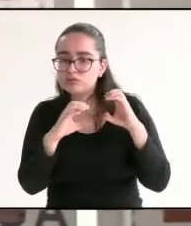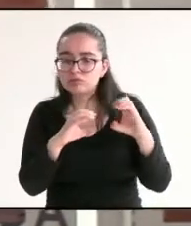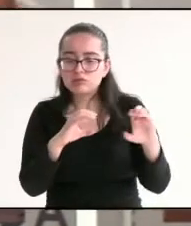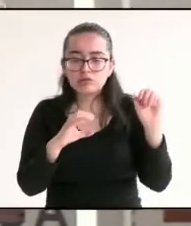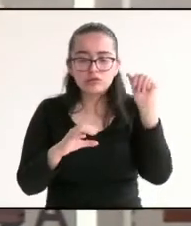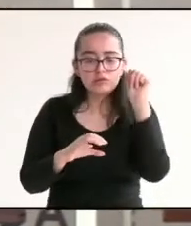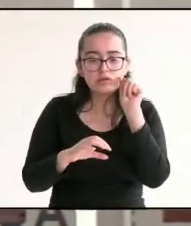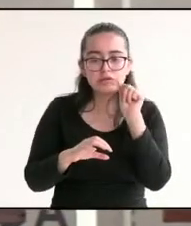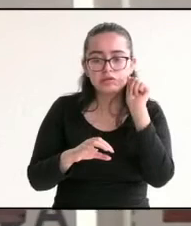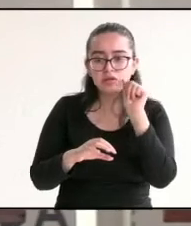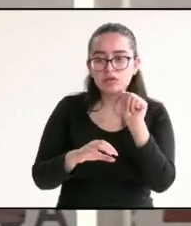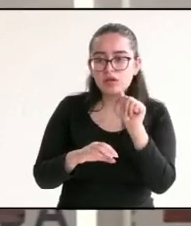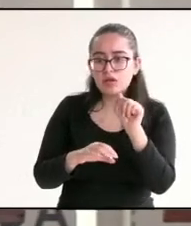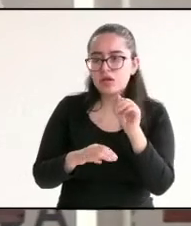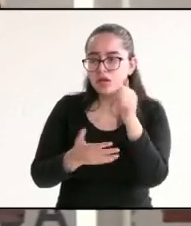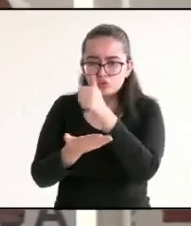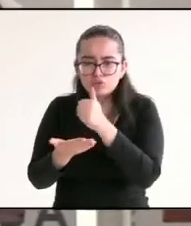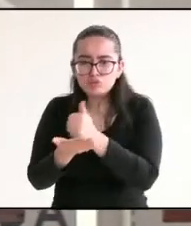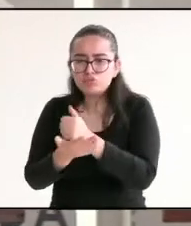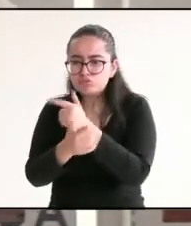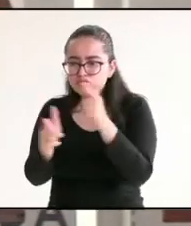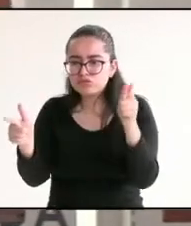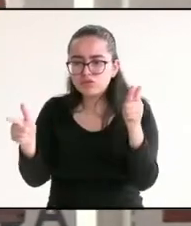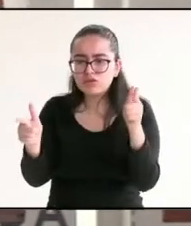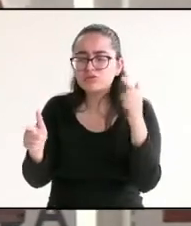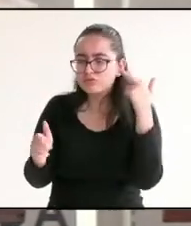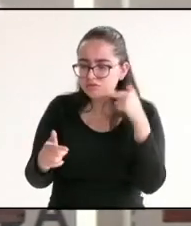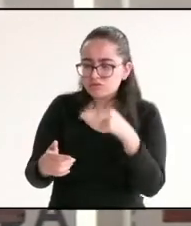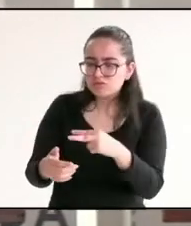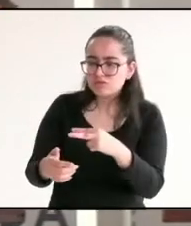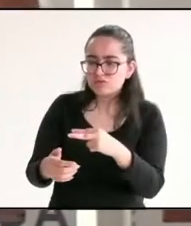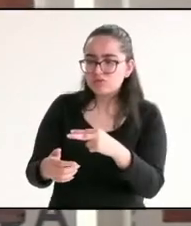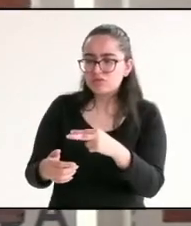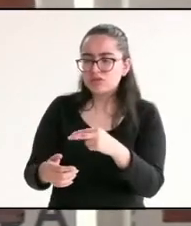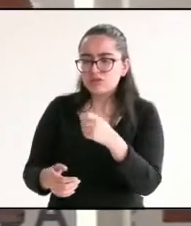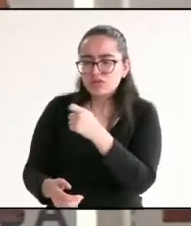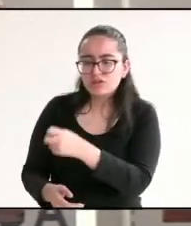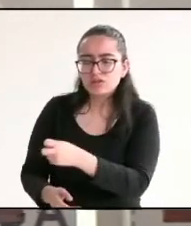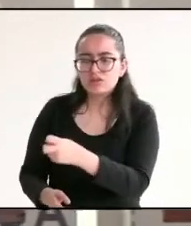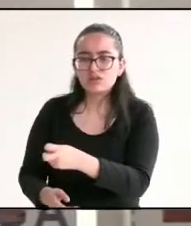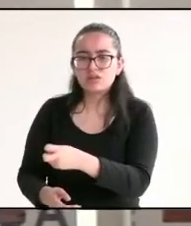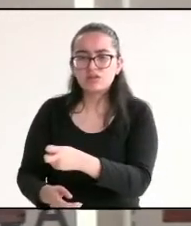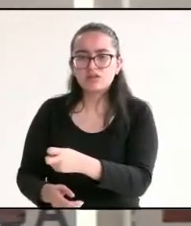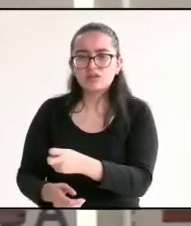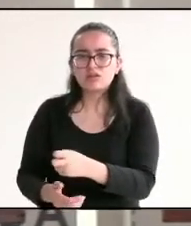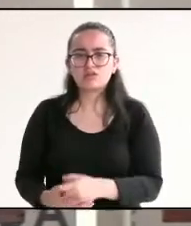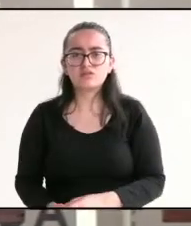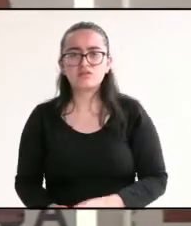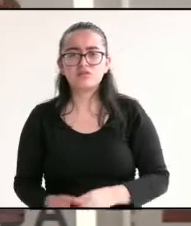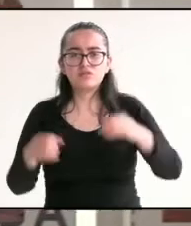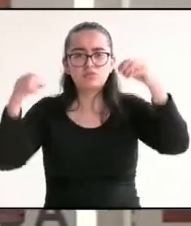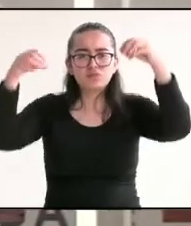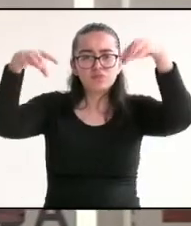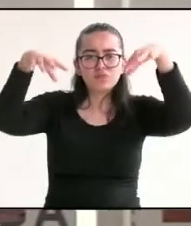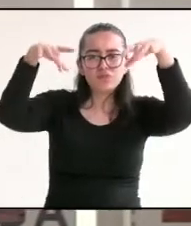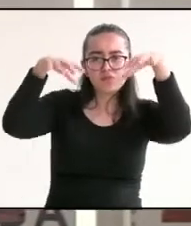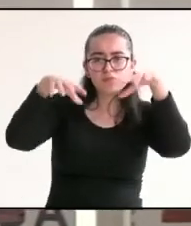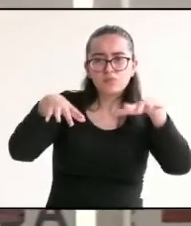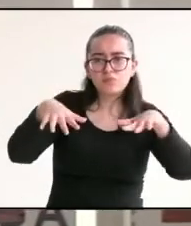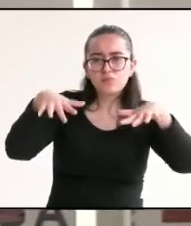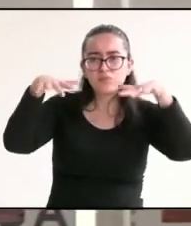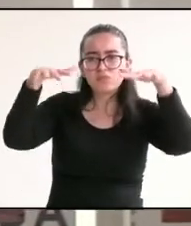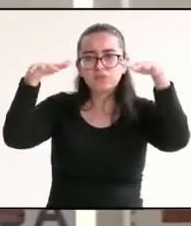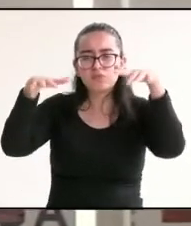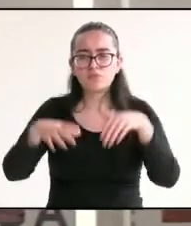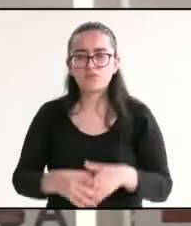eso se ve en las grandes ciudades. Posterior a la recolección en los tanques elevados, hay que implementar un